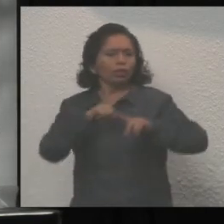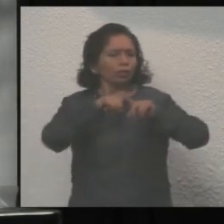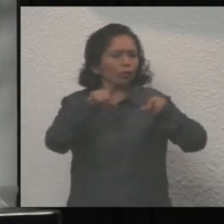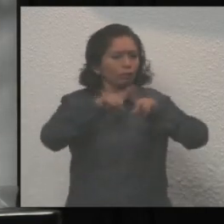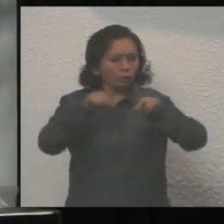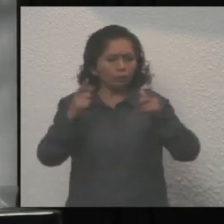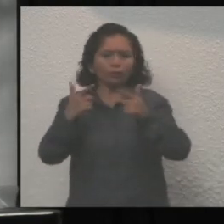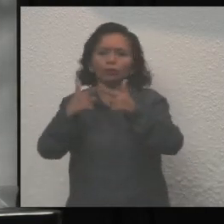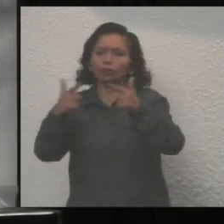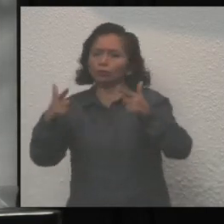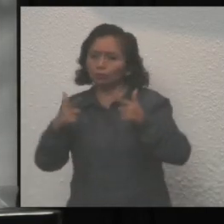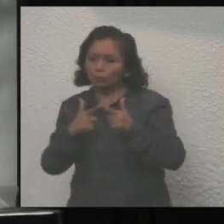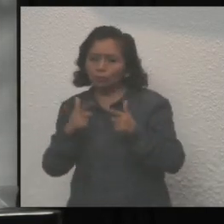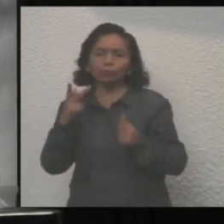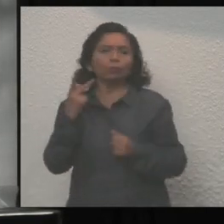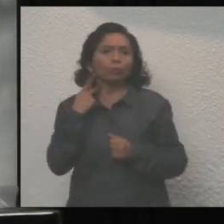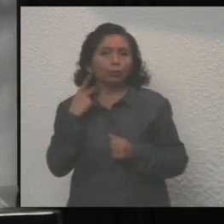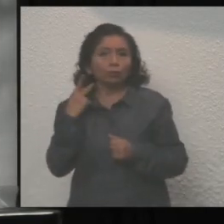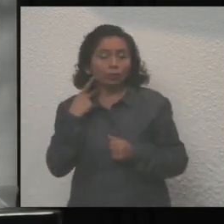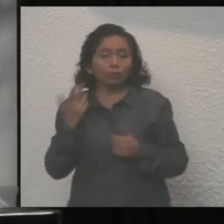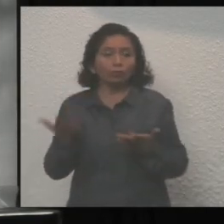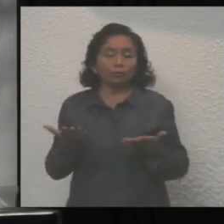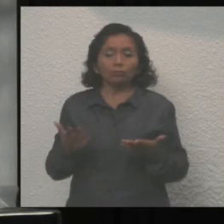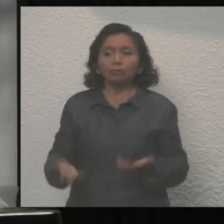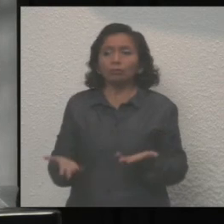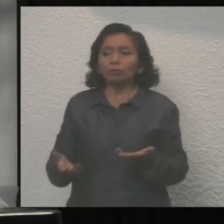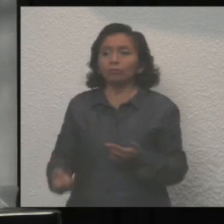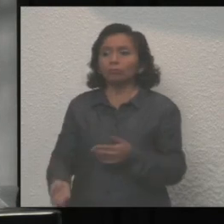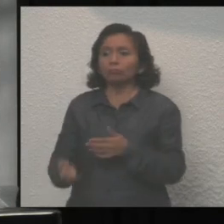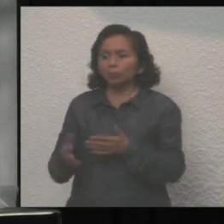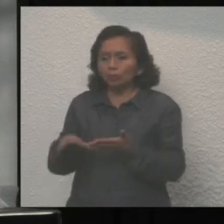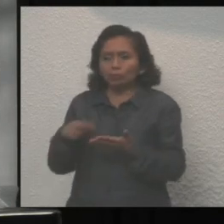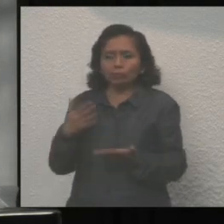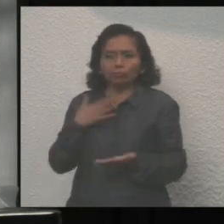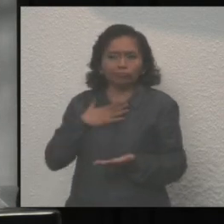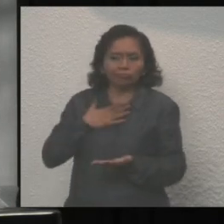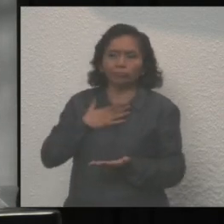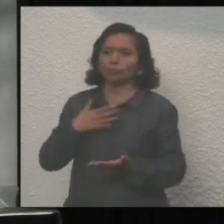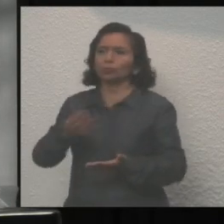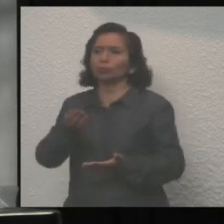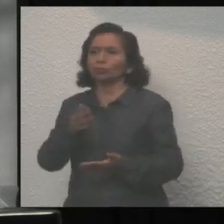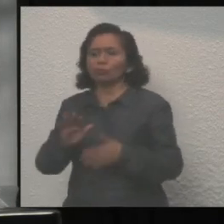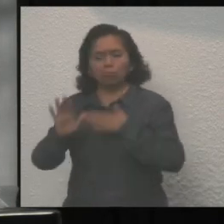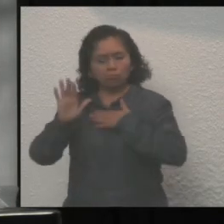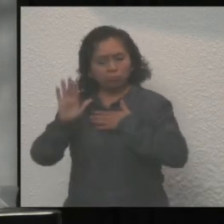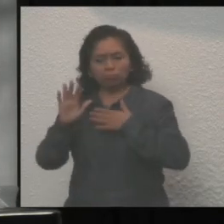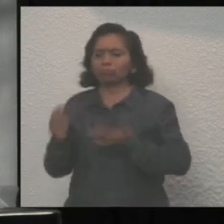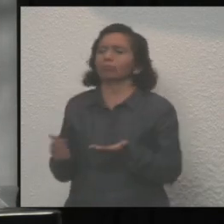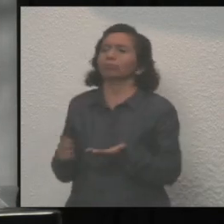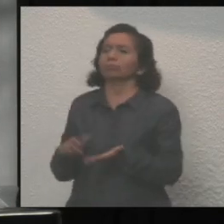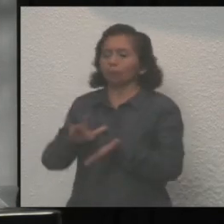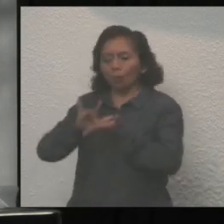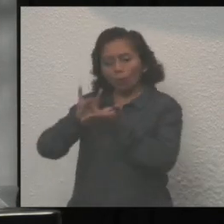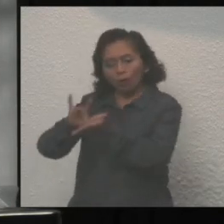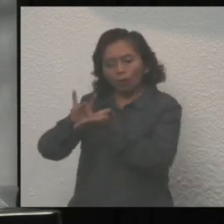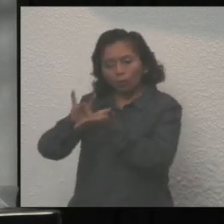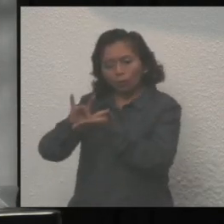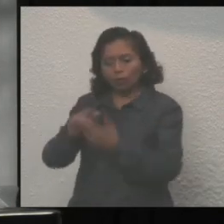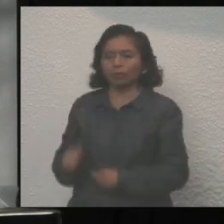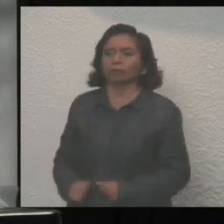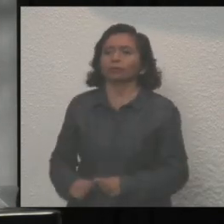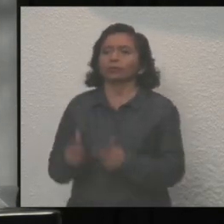distintas bancadas y le reiteramos nuestro compromiso de parte de la bancada del Partido Verde.